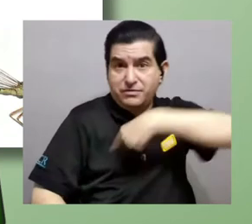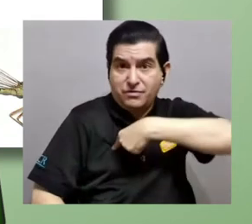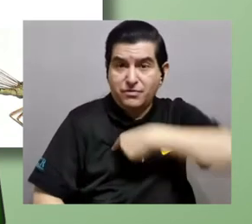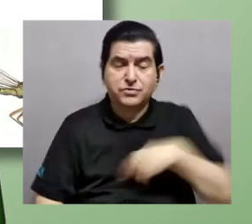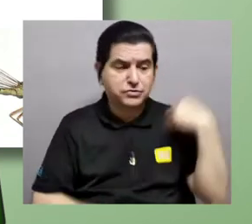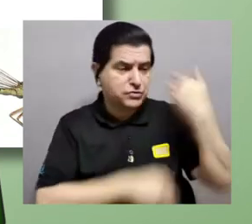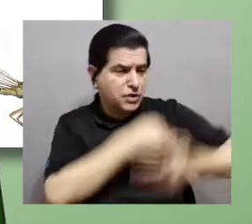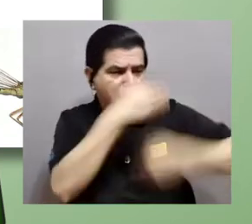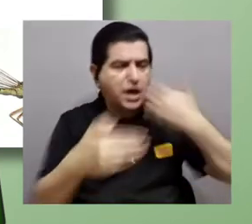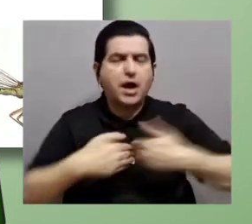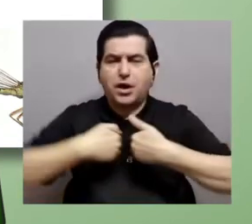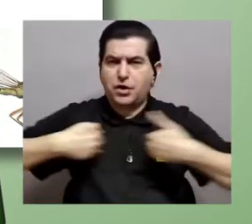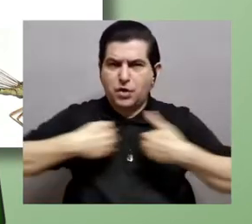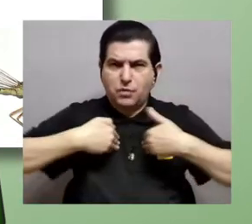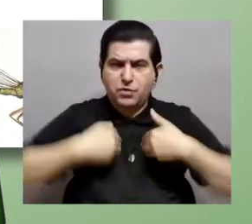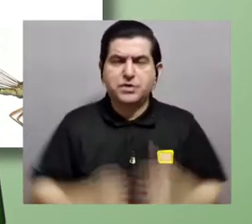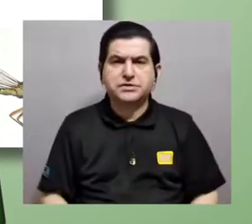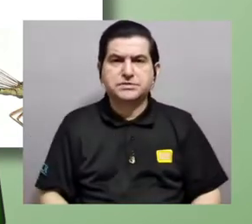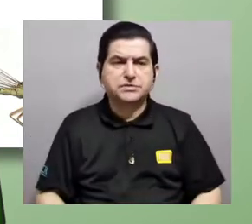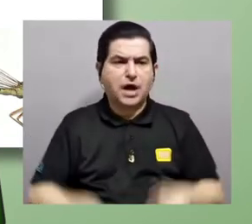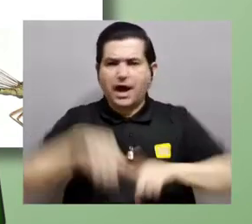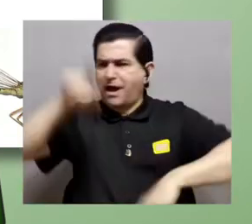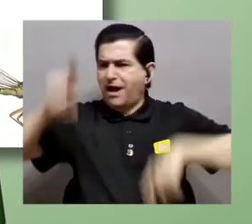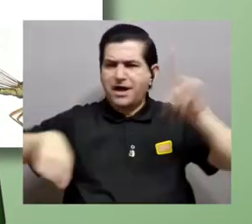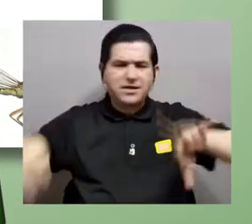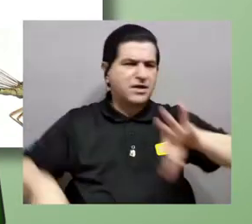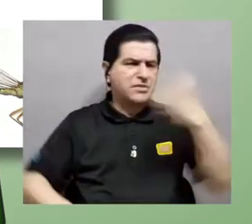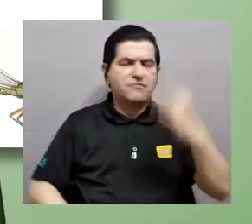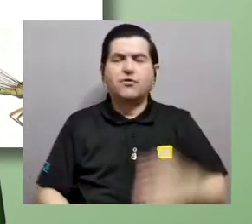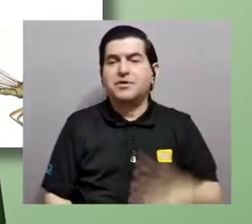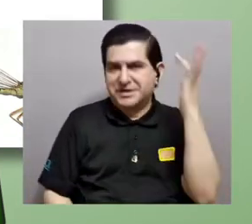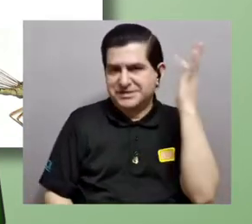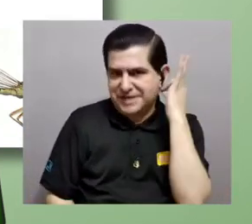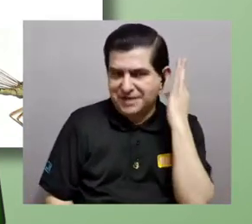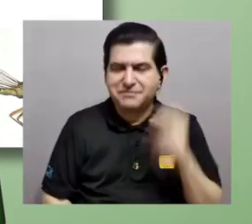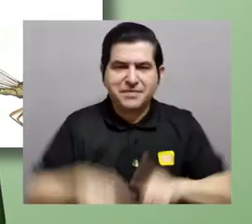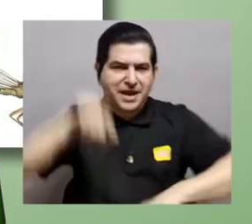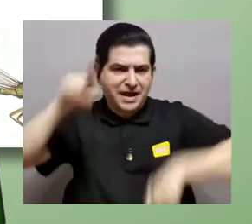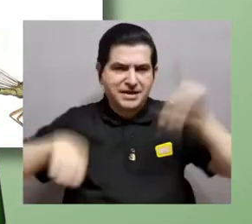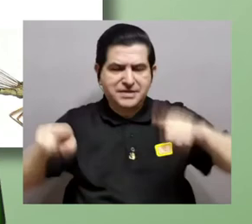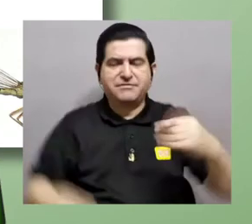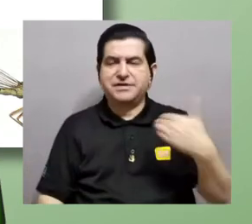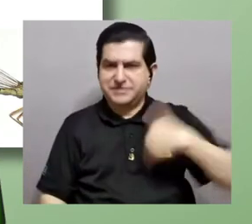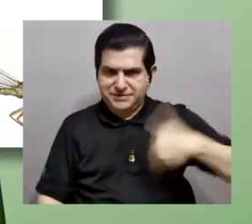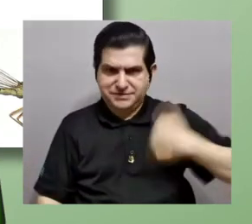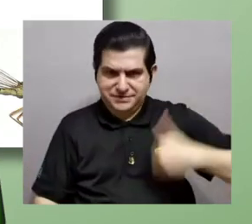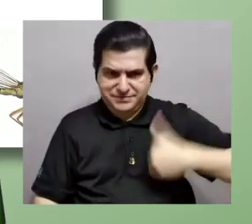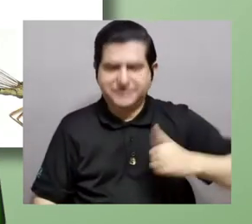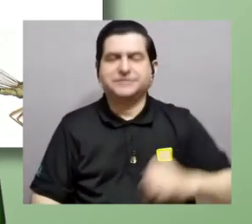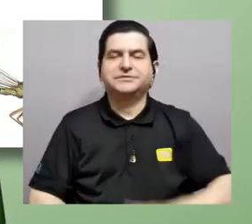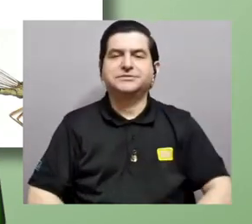evolución de los animales una diversidad de maneras de ser hembra y una diversidad de maneras de ser macho. Muchas gracias.